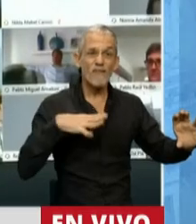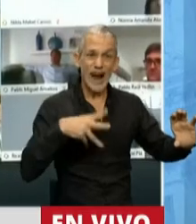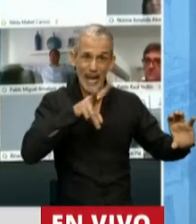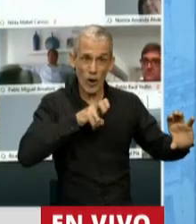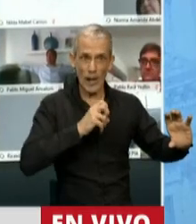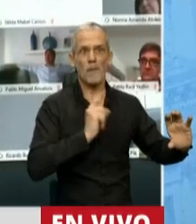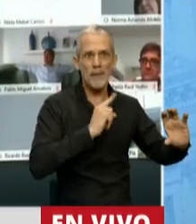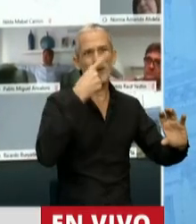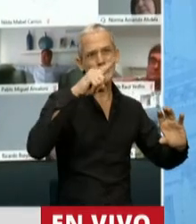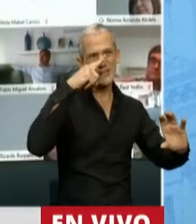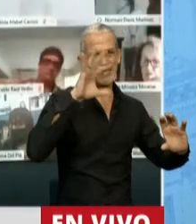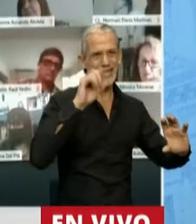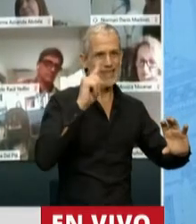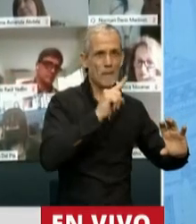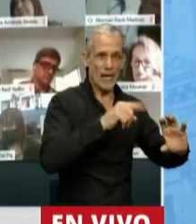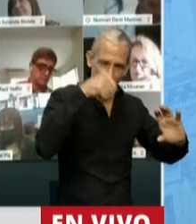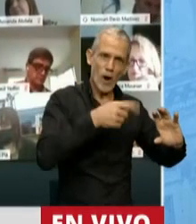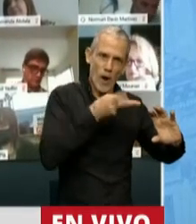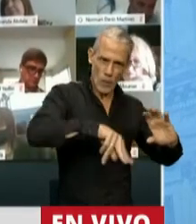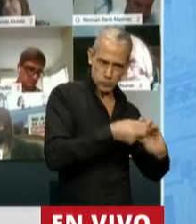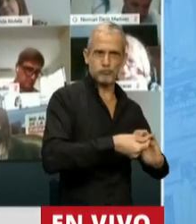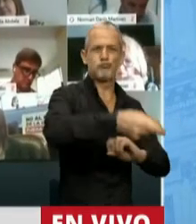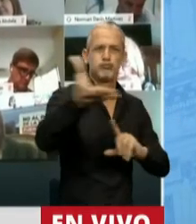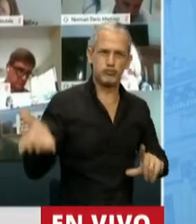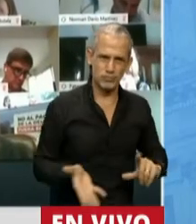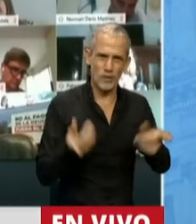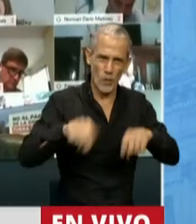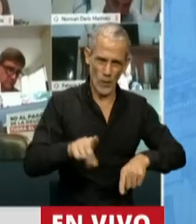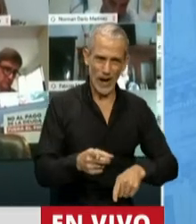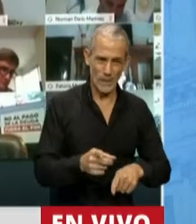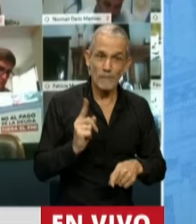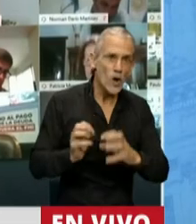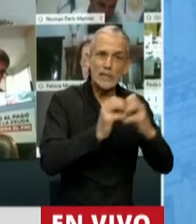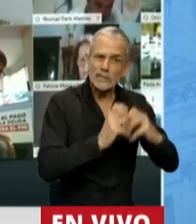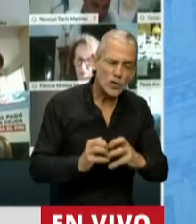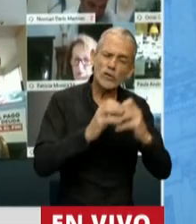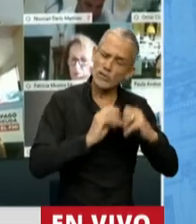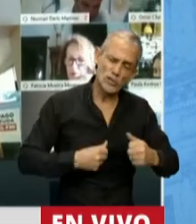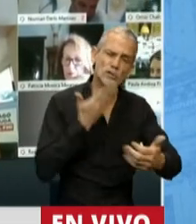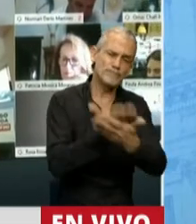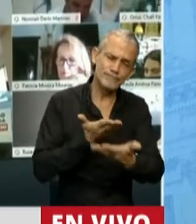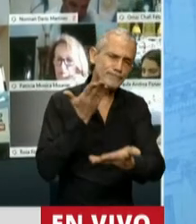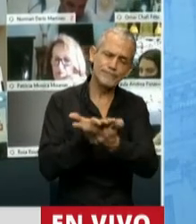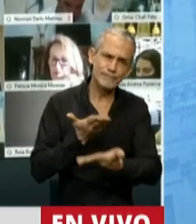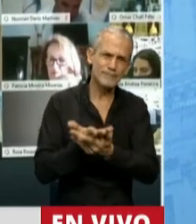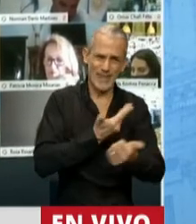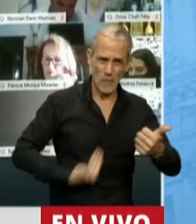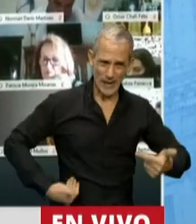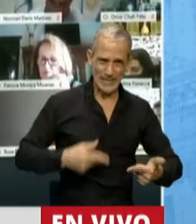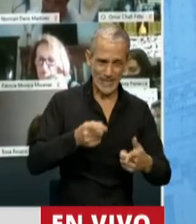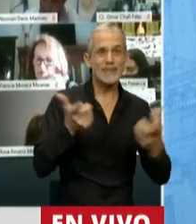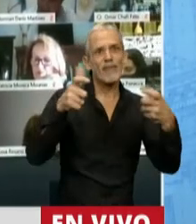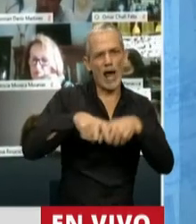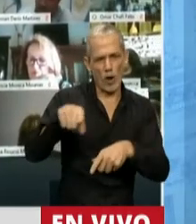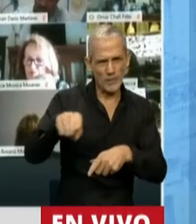municipios. Algo que ya lo planteo en cada una de las sesiones. Se lo he planteado al presidente de la